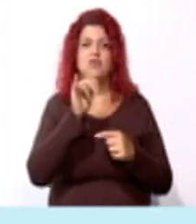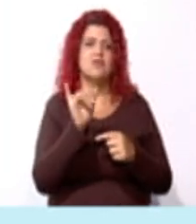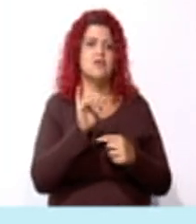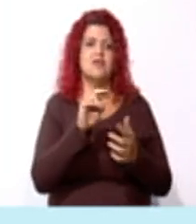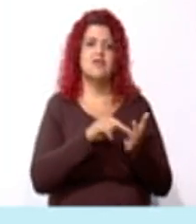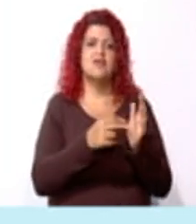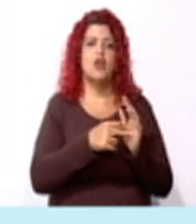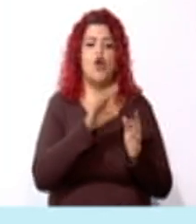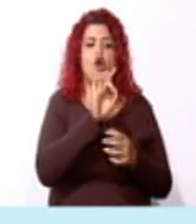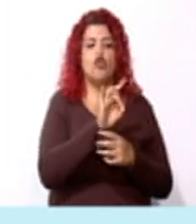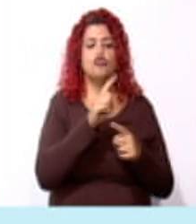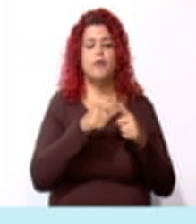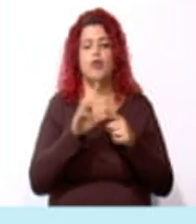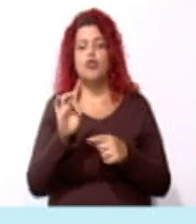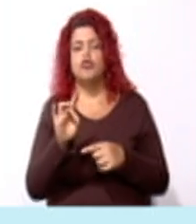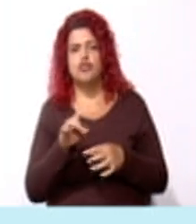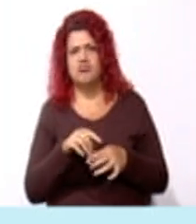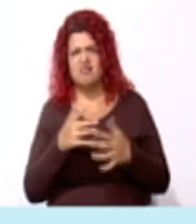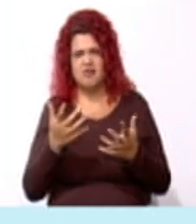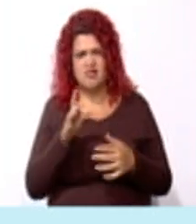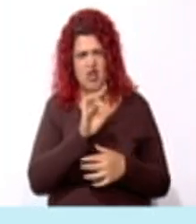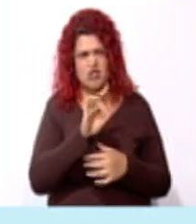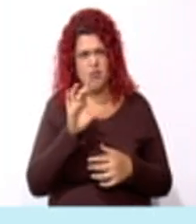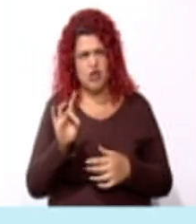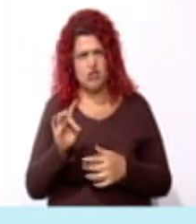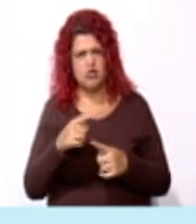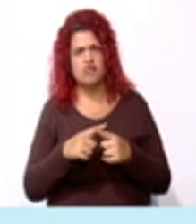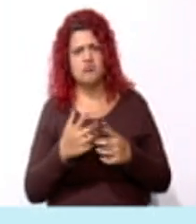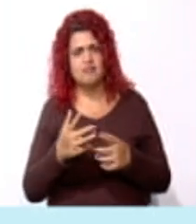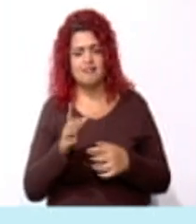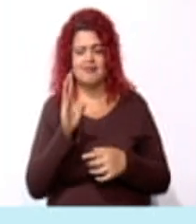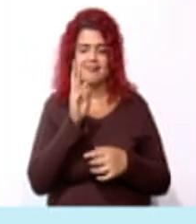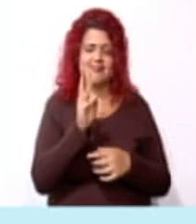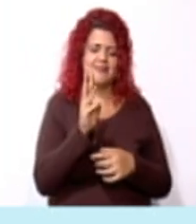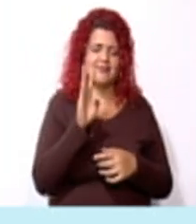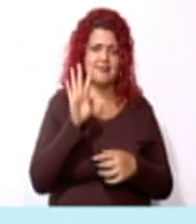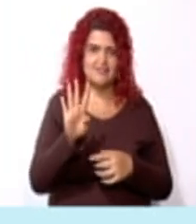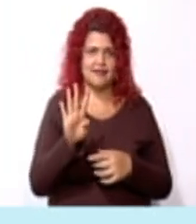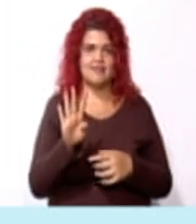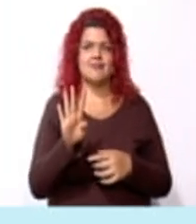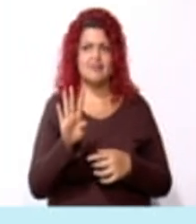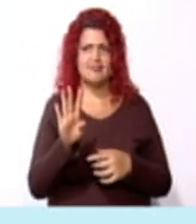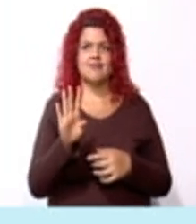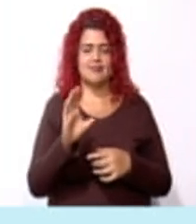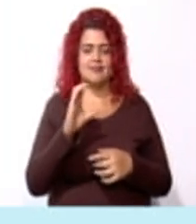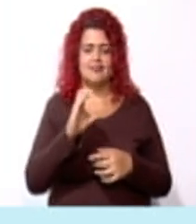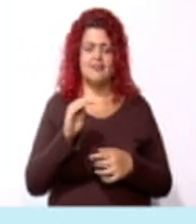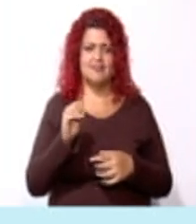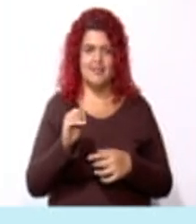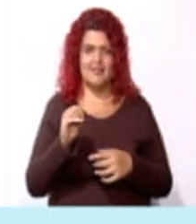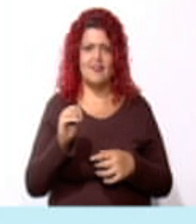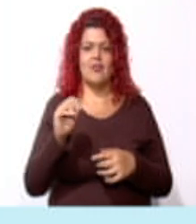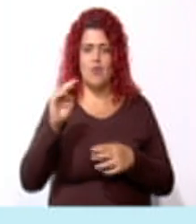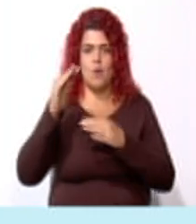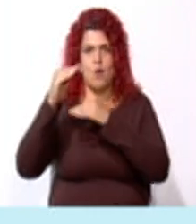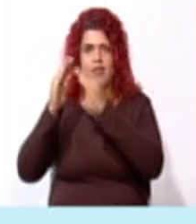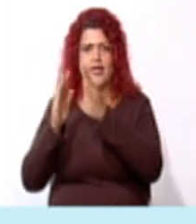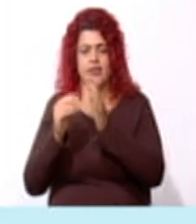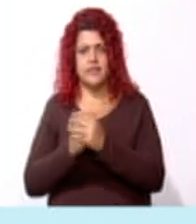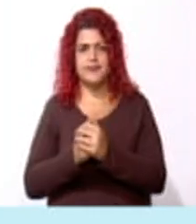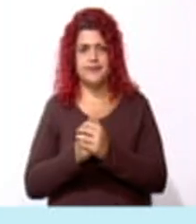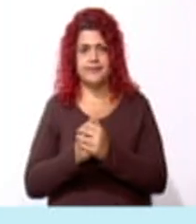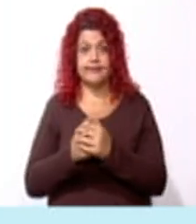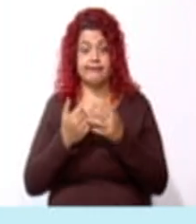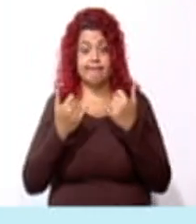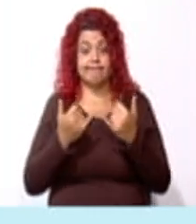por ocho. ¿Y cuánto les da ocho por ocho? Sesenta y cuatro centímetros cuadrados. Muy bien. Ahora,